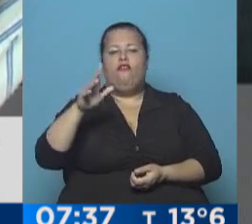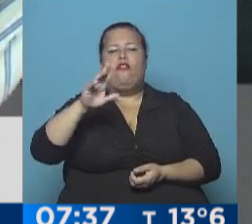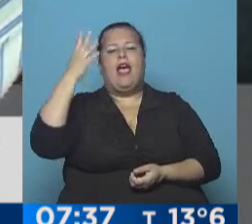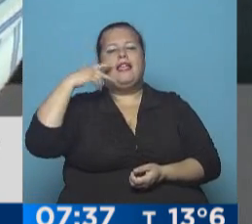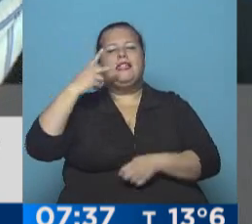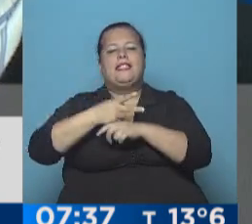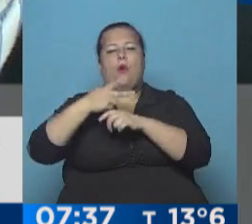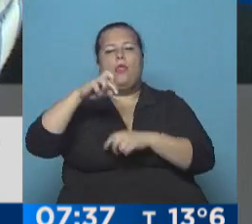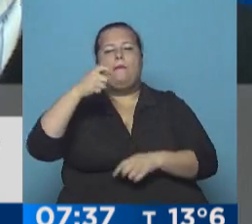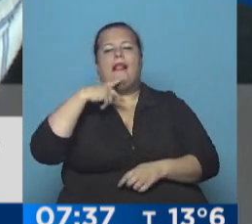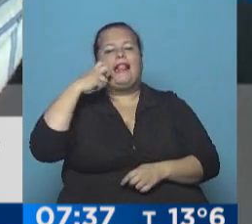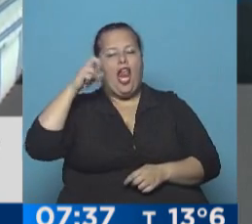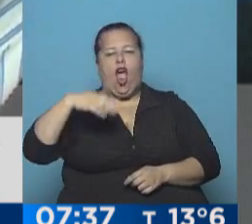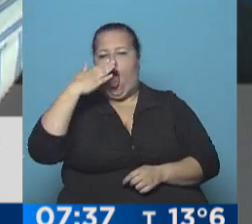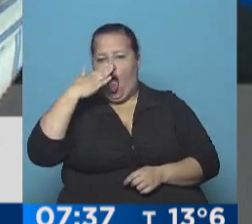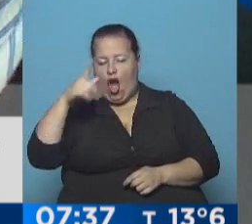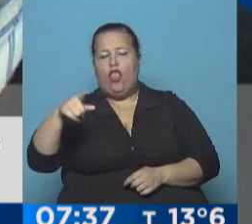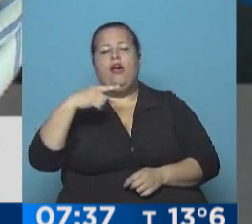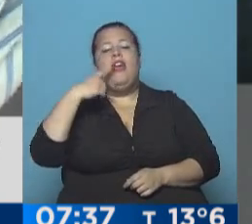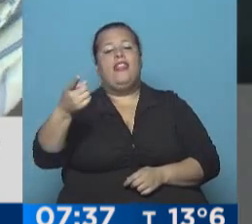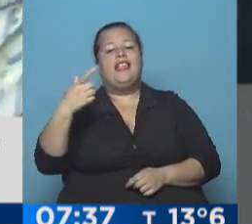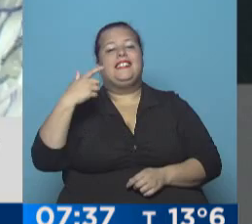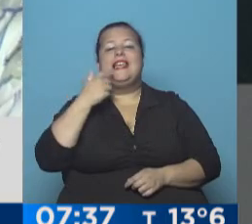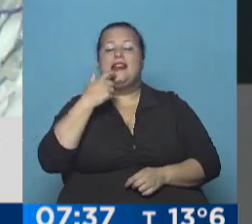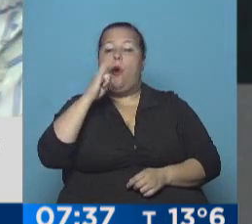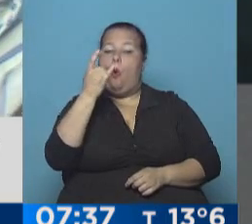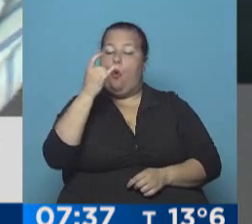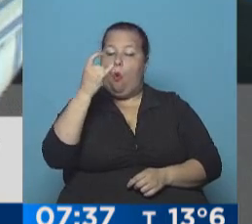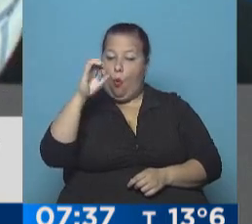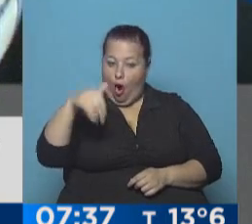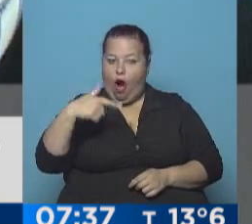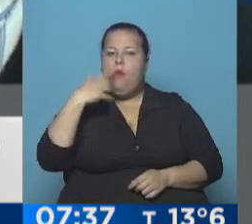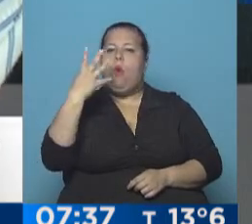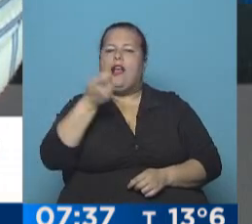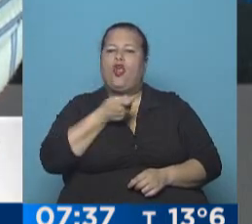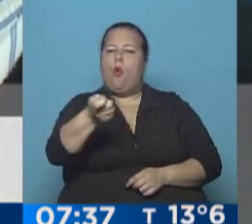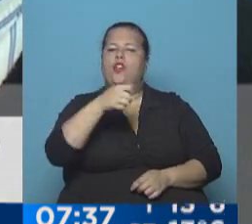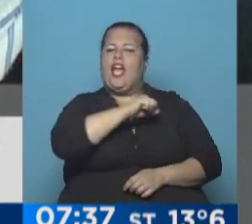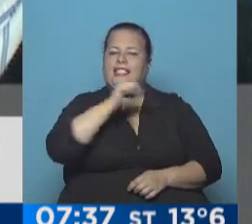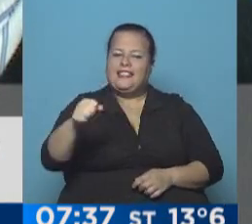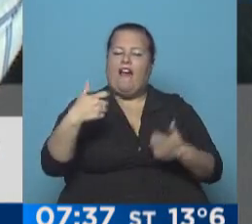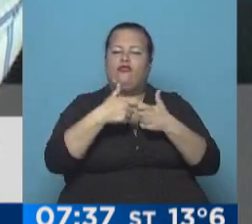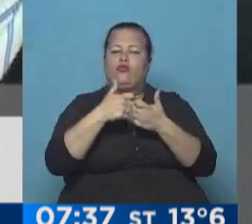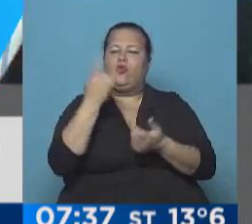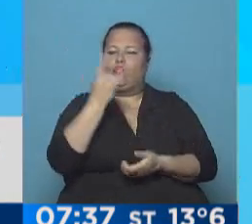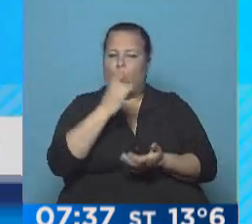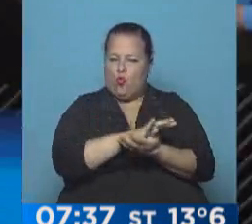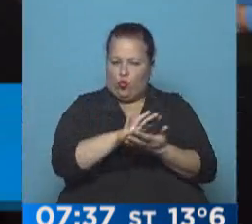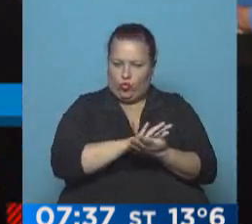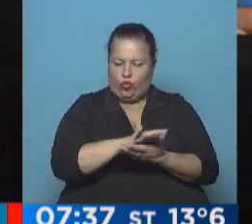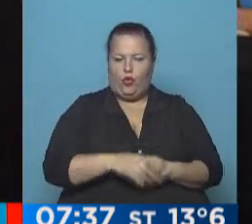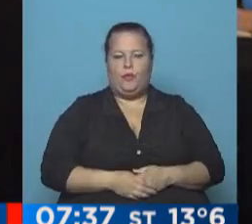segundo Pantaleón Córdoba. Destacó que el gremio metalúrgico lo acusó en cuatro juicios por estafa y asociación ilícita.